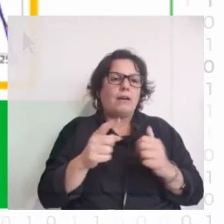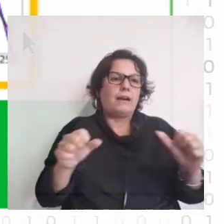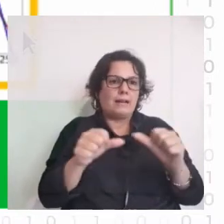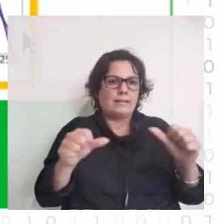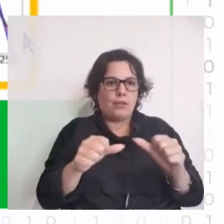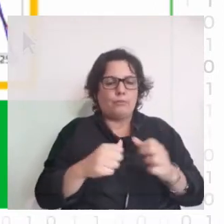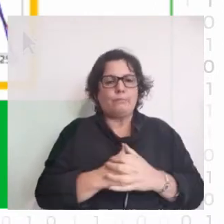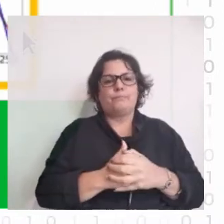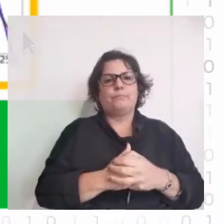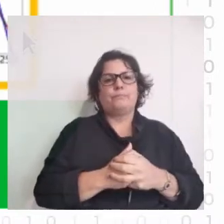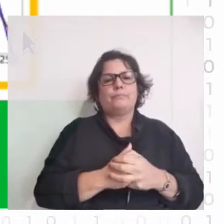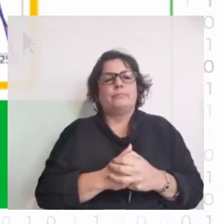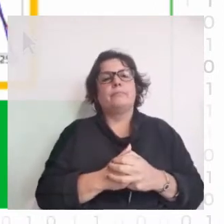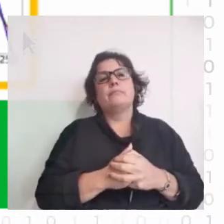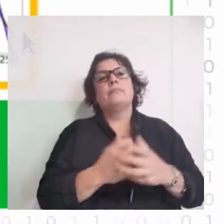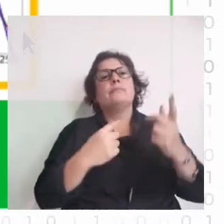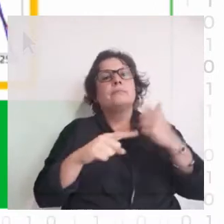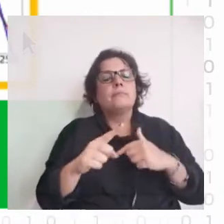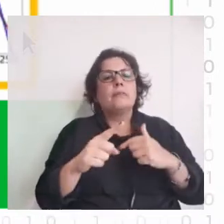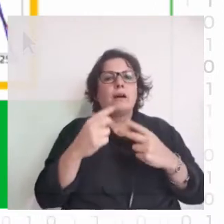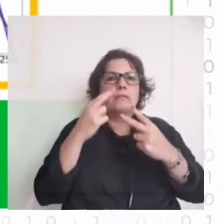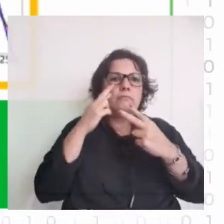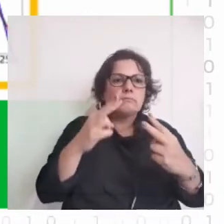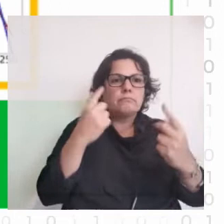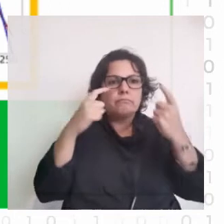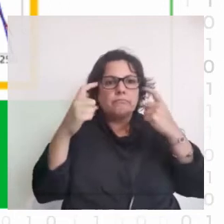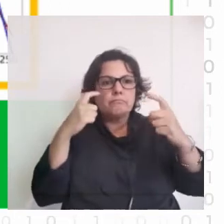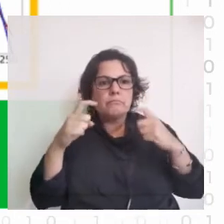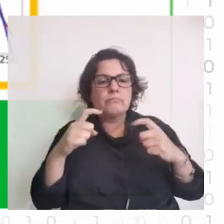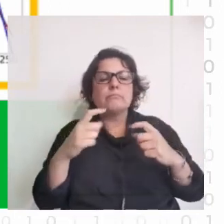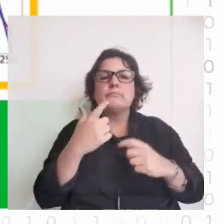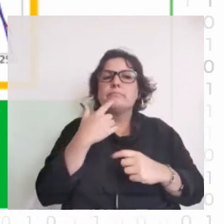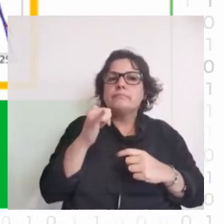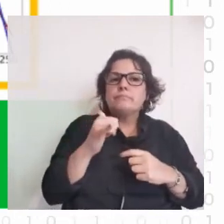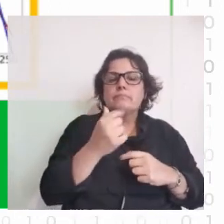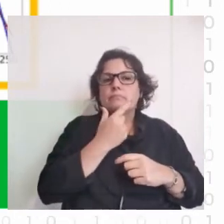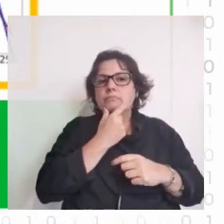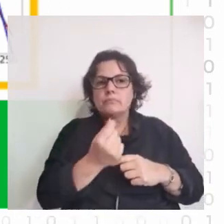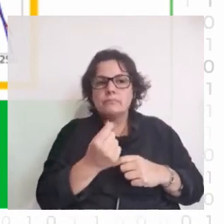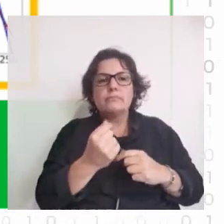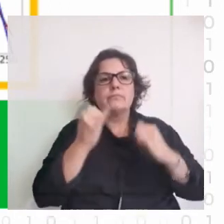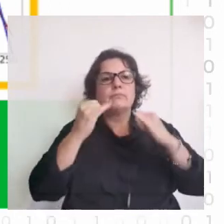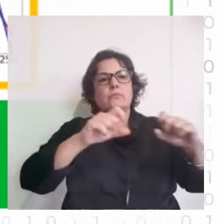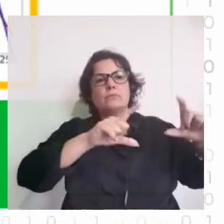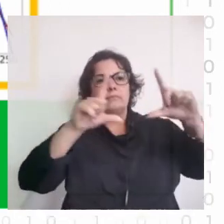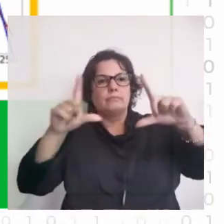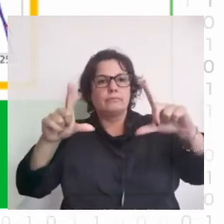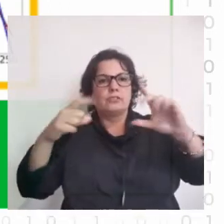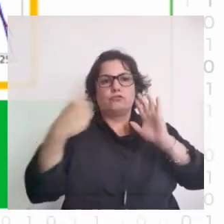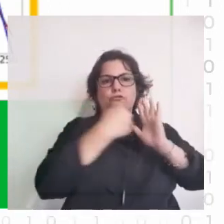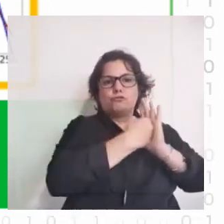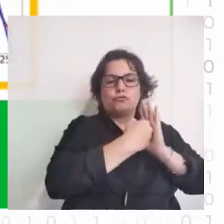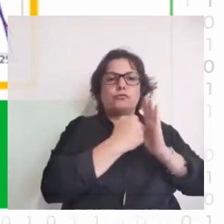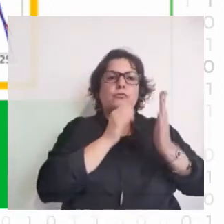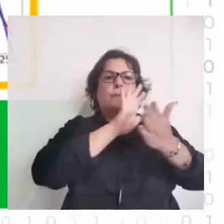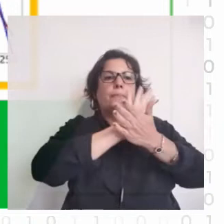Para fijar un poco ideas, vamos a poner un ejemplo bastante sencillo. Tenemos una imagen de fondo en la cual pegamos otra